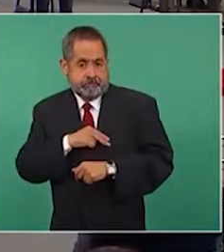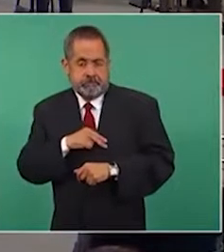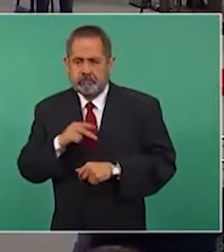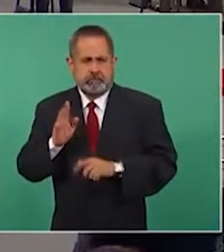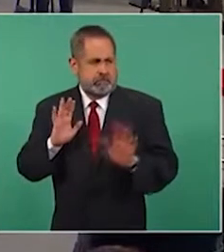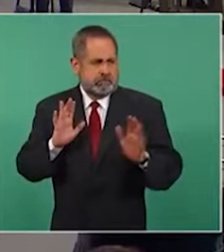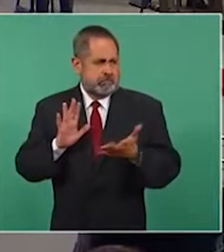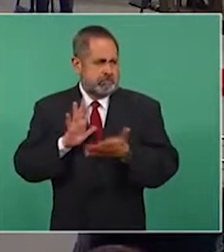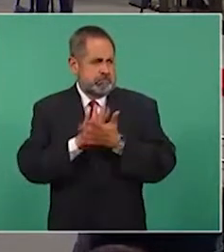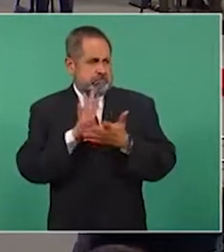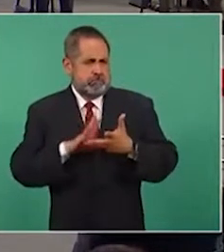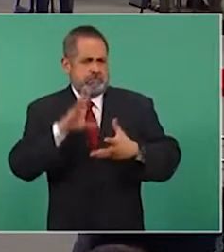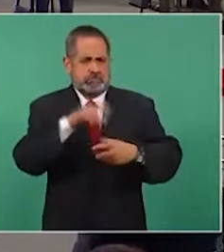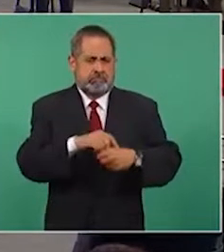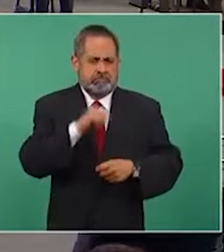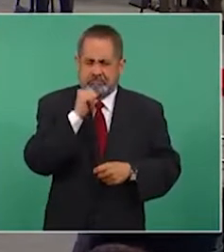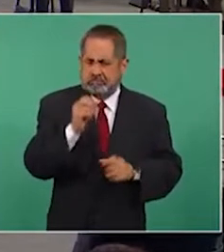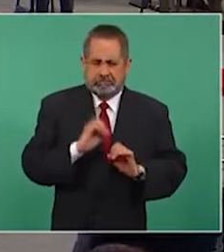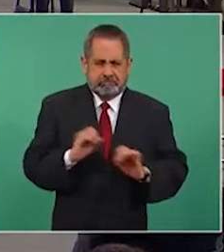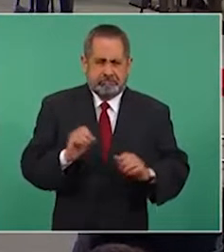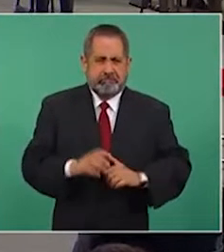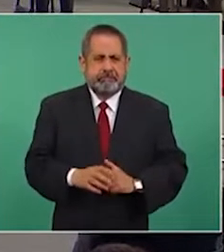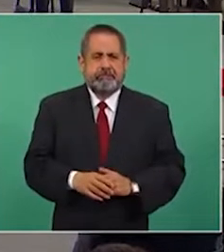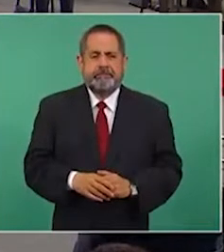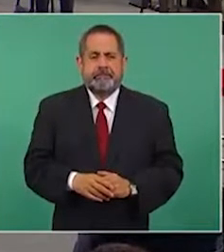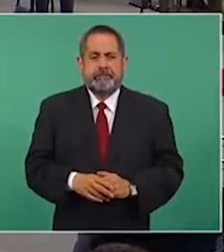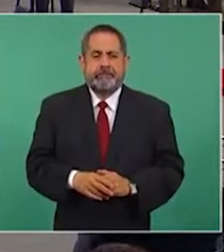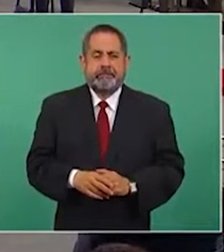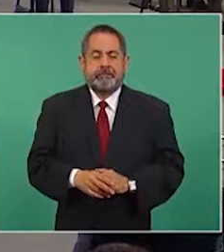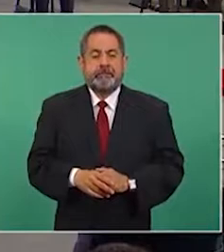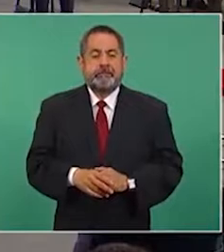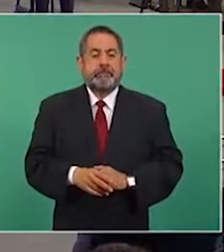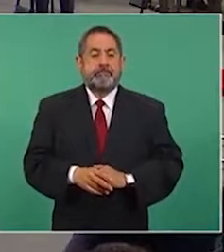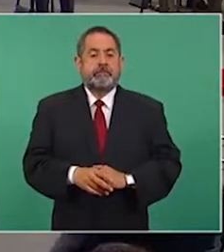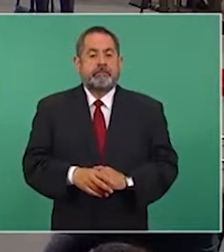participó en los hechos. La siguiente, por favor.